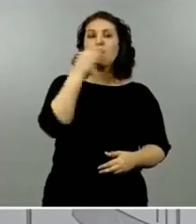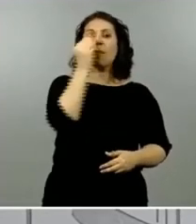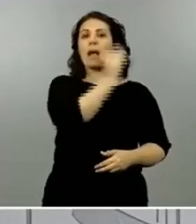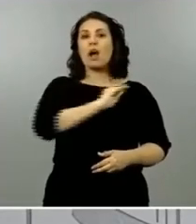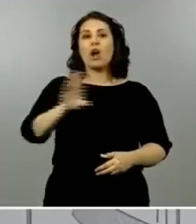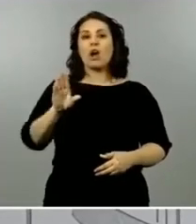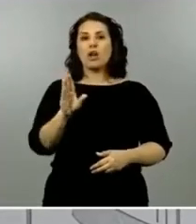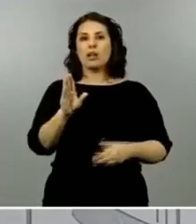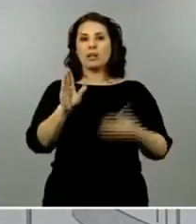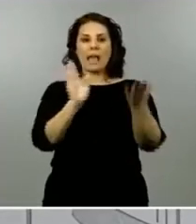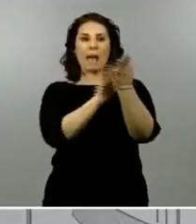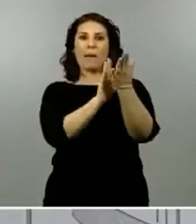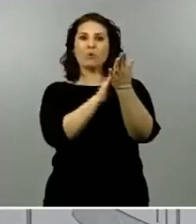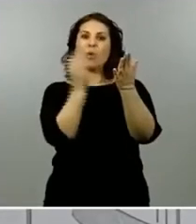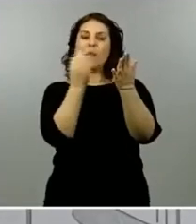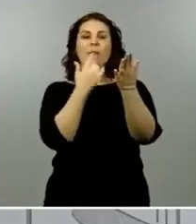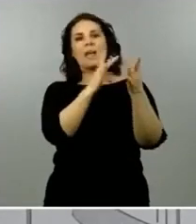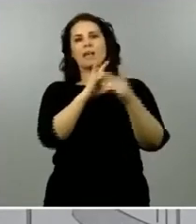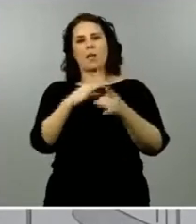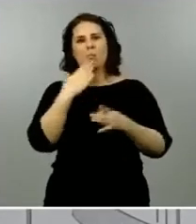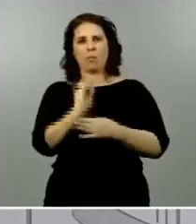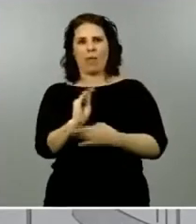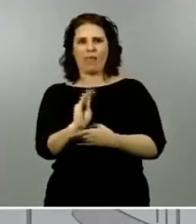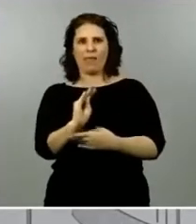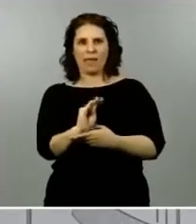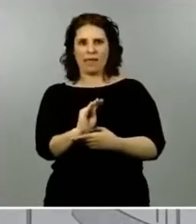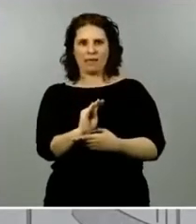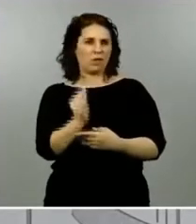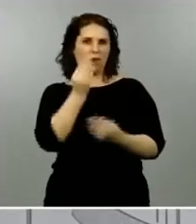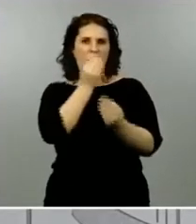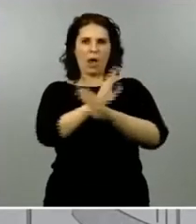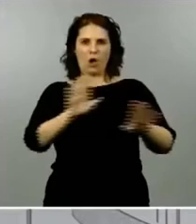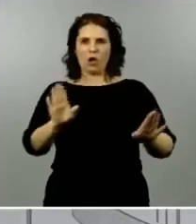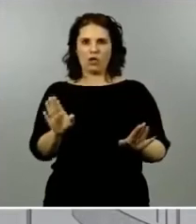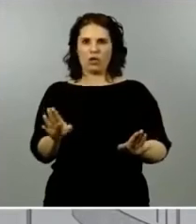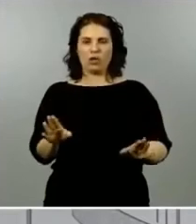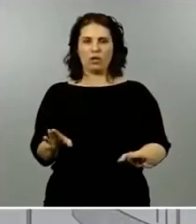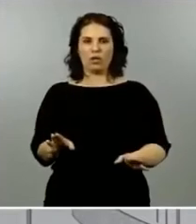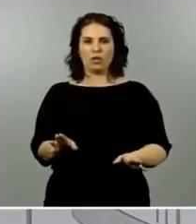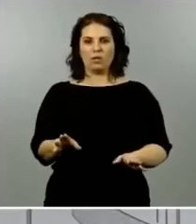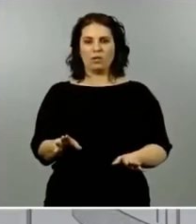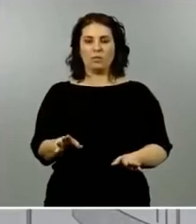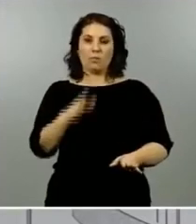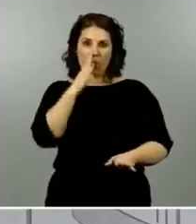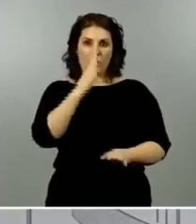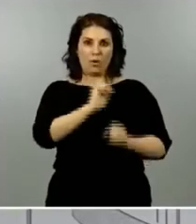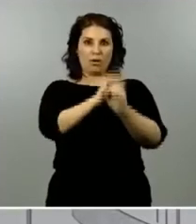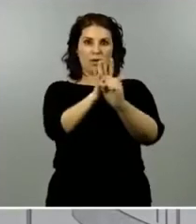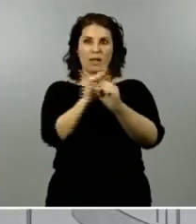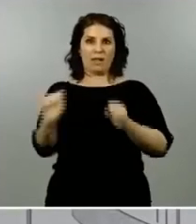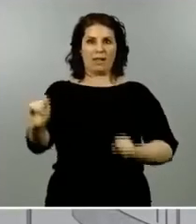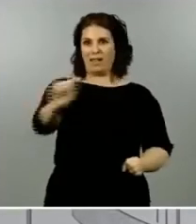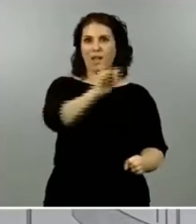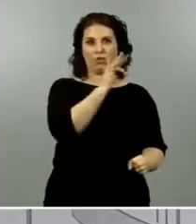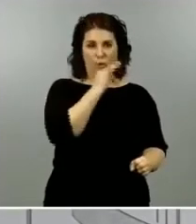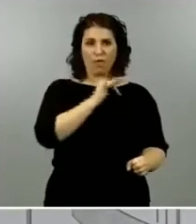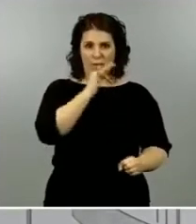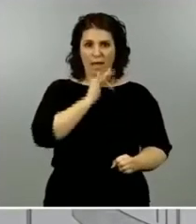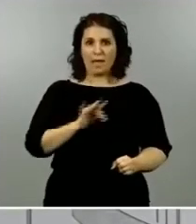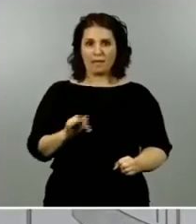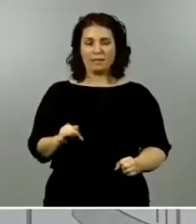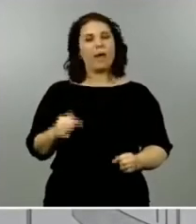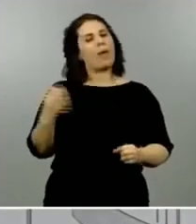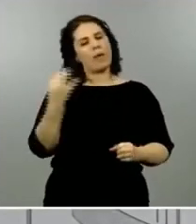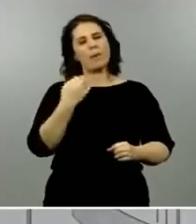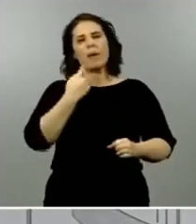seamos prudentes seamos precavidos el virus continúa el acecho y en consecuencia tenemos que ir acompasando